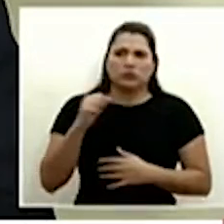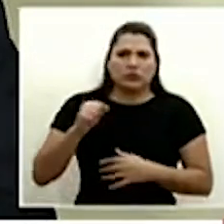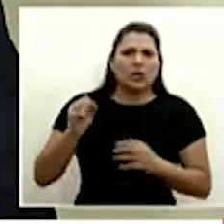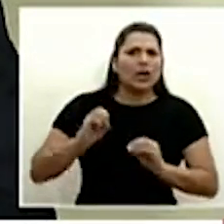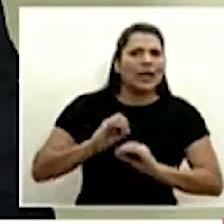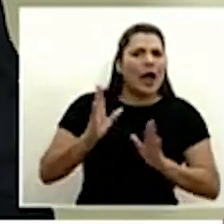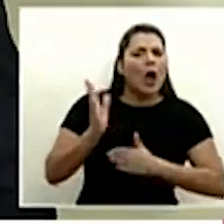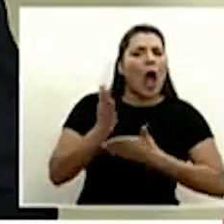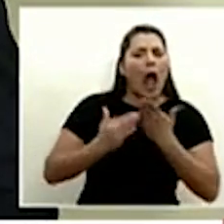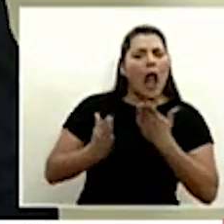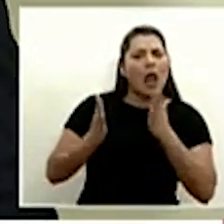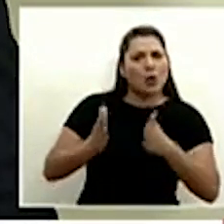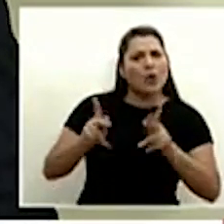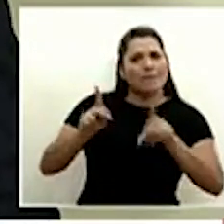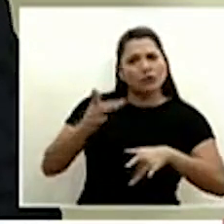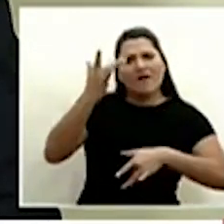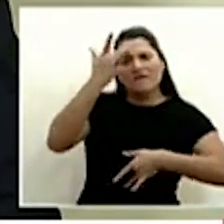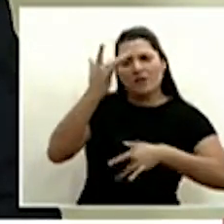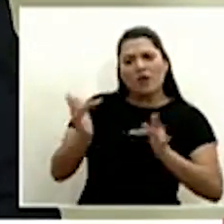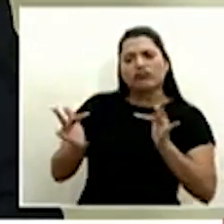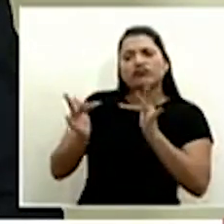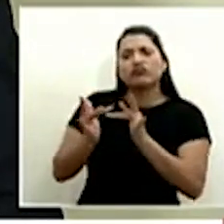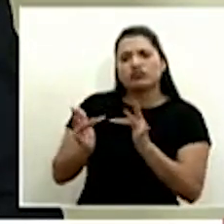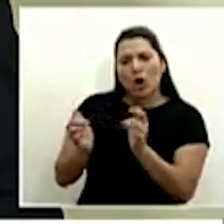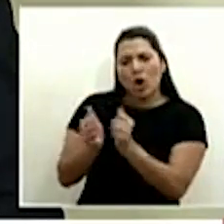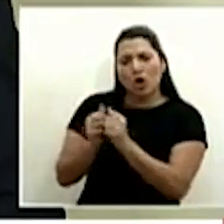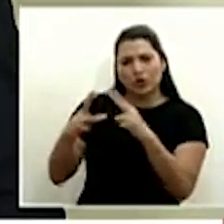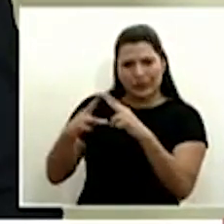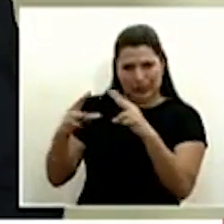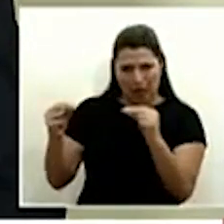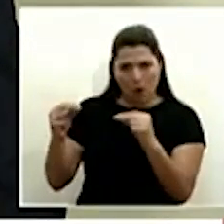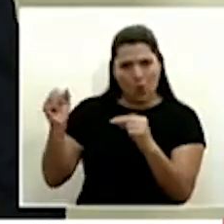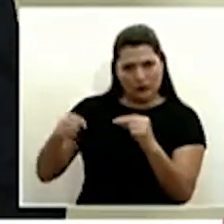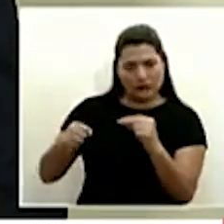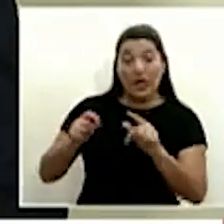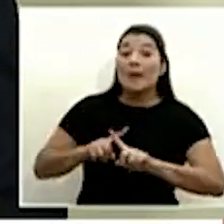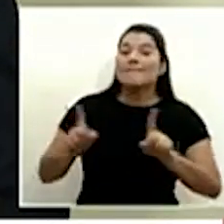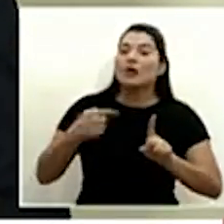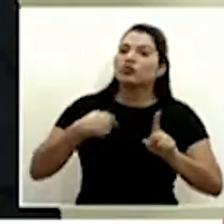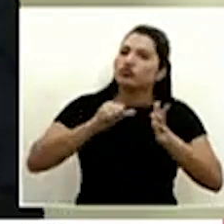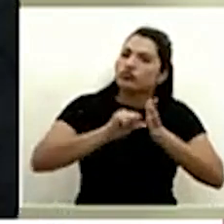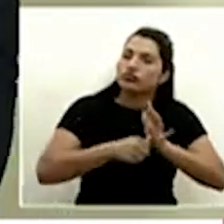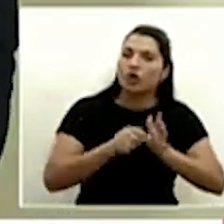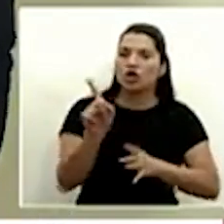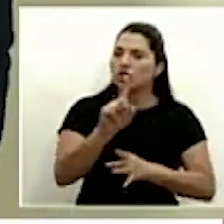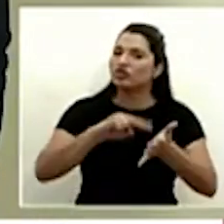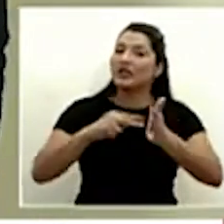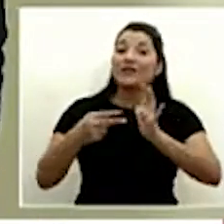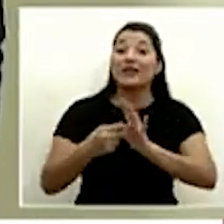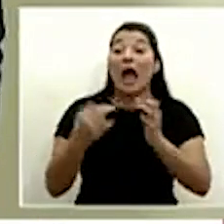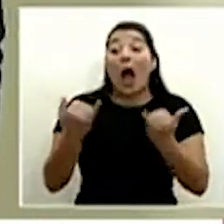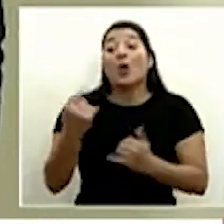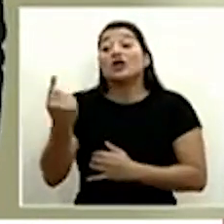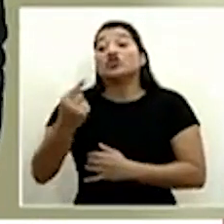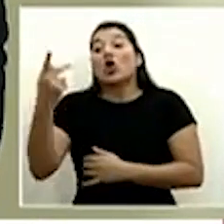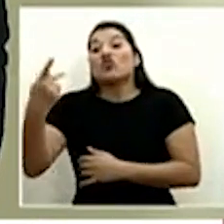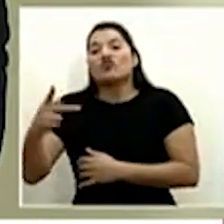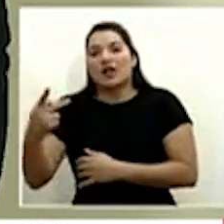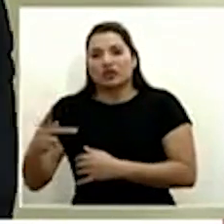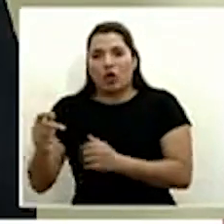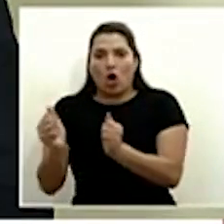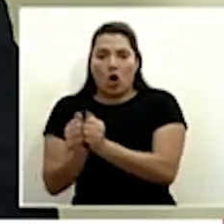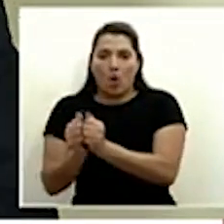que se relacionan con casos importados desde Nicaragua pero yo insisto en que no es que el riesgo solamente está en esos lugares